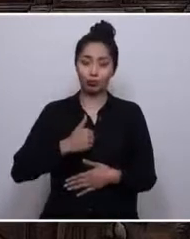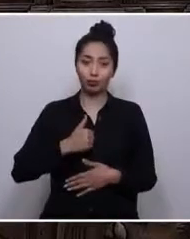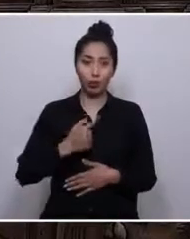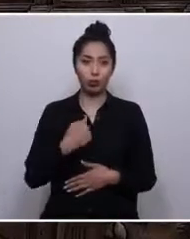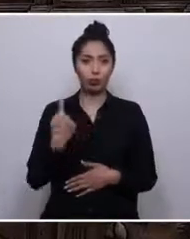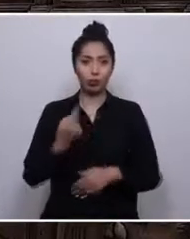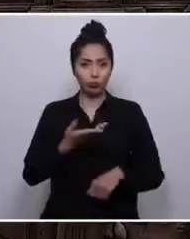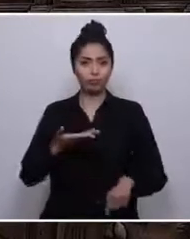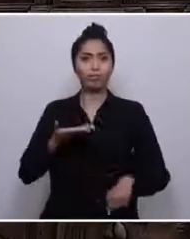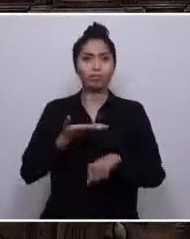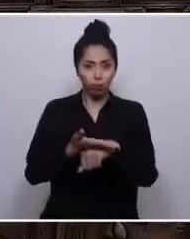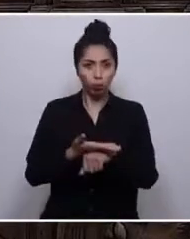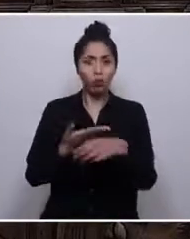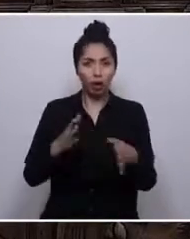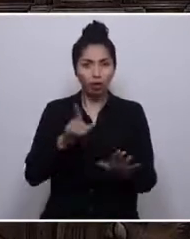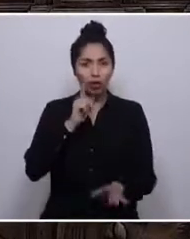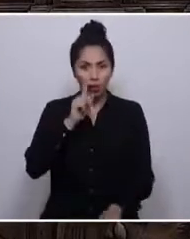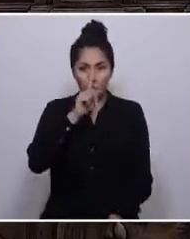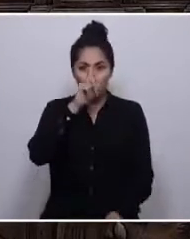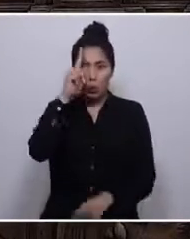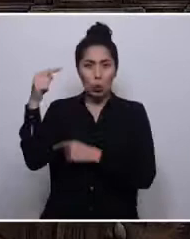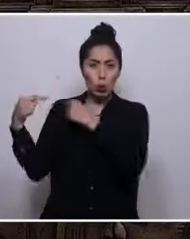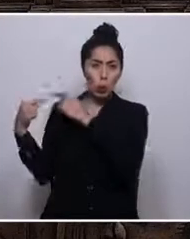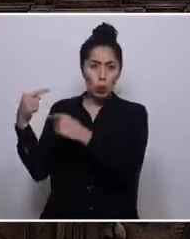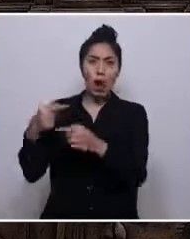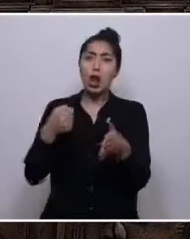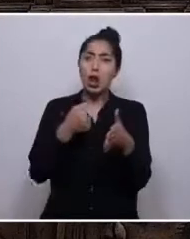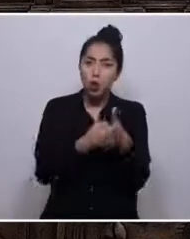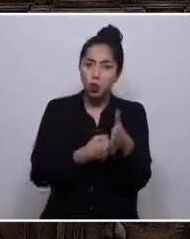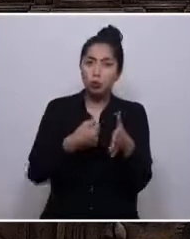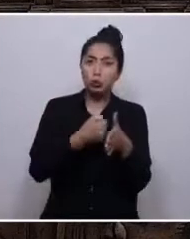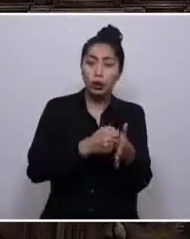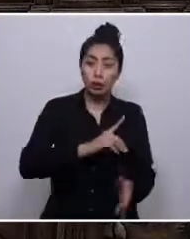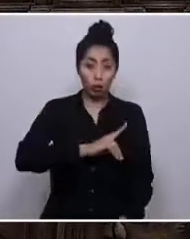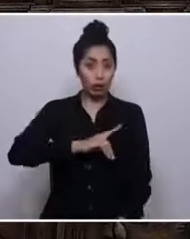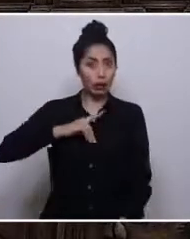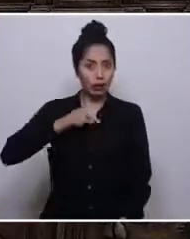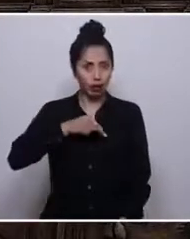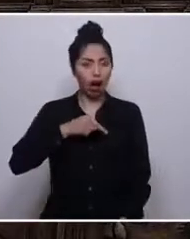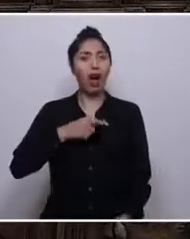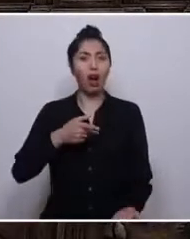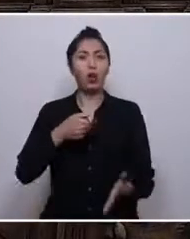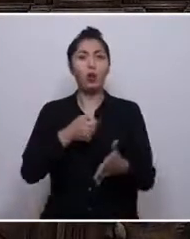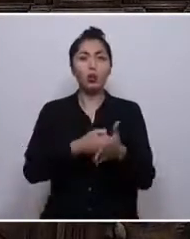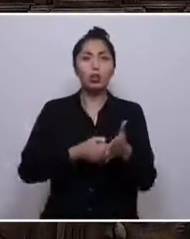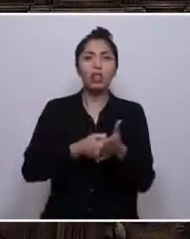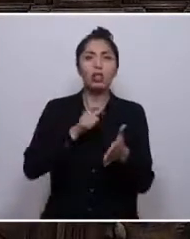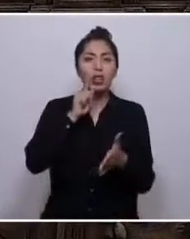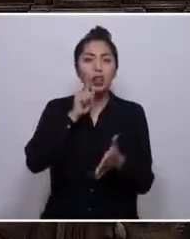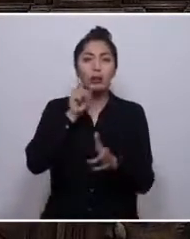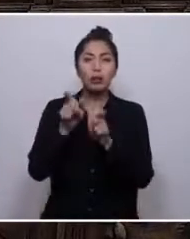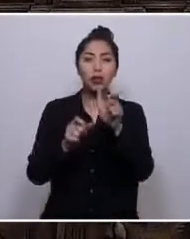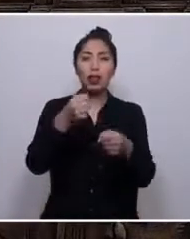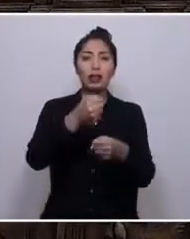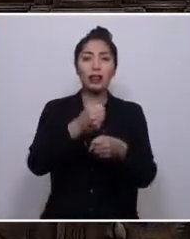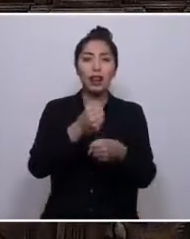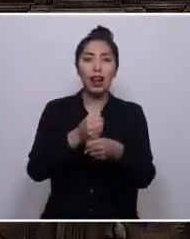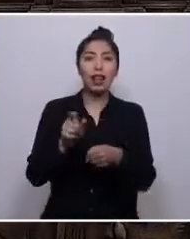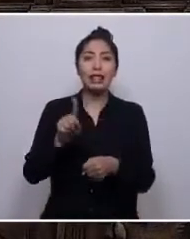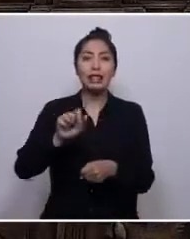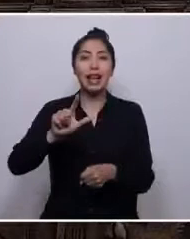heredera de una larga tradición de lucha. Por la dignidad lucharon las trabajadoras y trabajadores del salitre, del carbón,